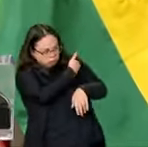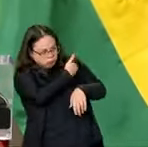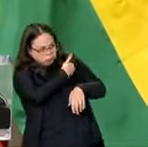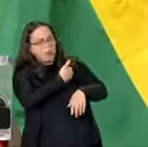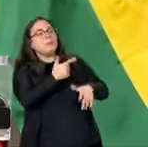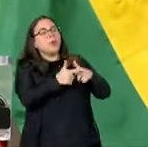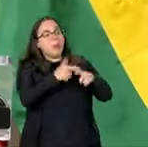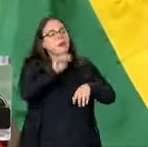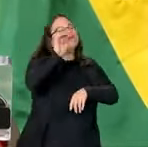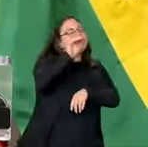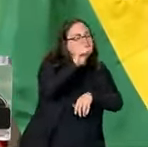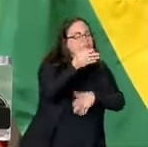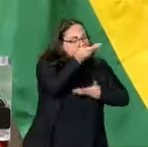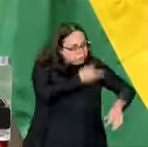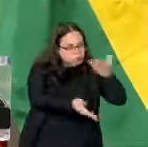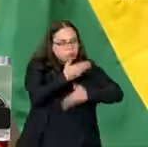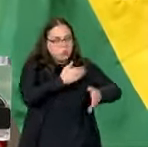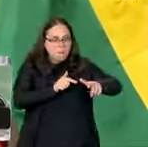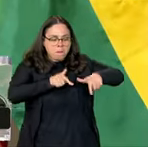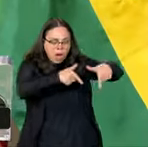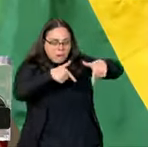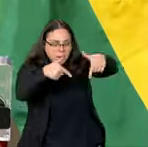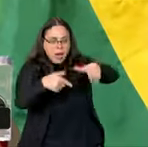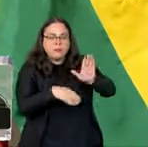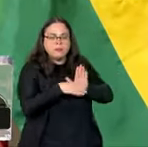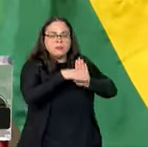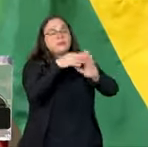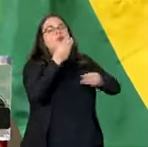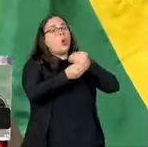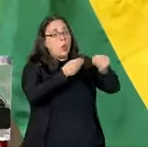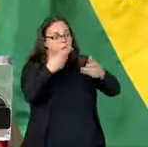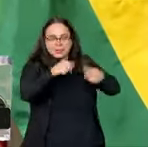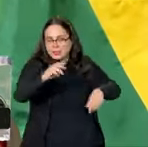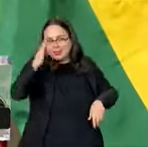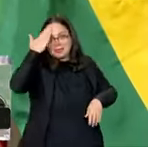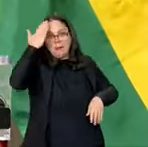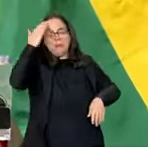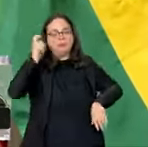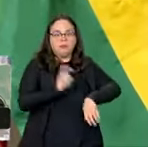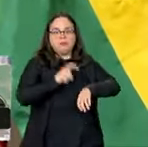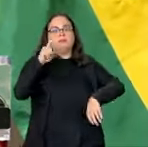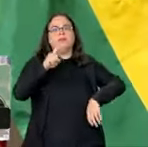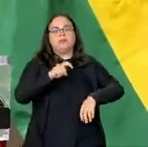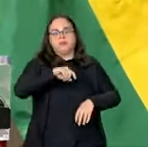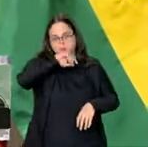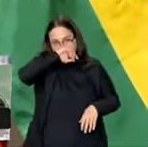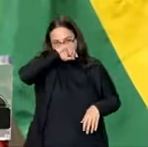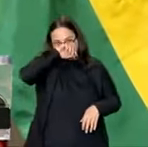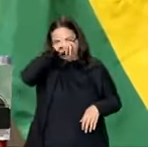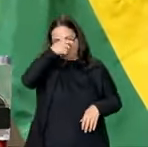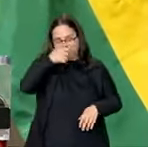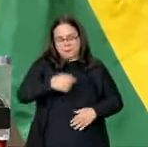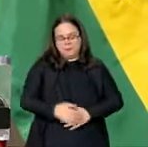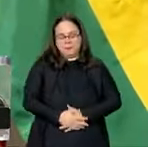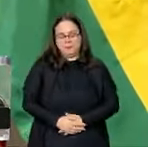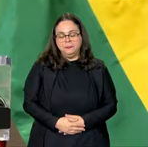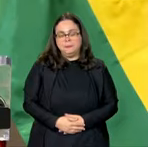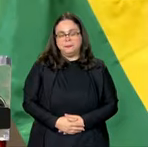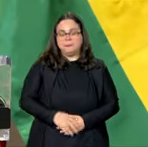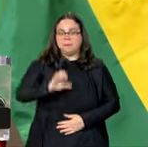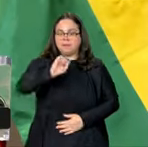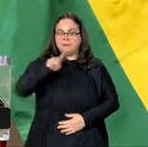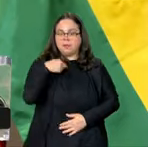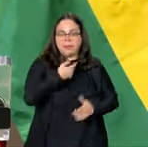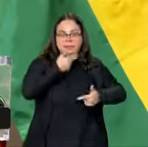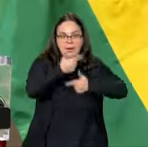ejecución de nuestros programas. Nosotros que saber imediatamente, porque si no trabajamos con mucha disposición,